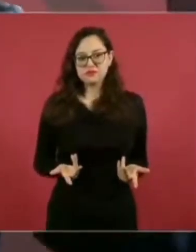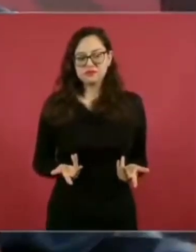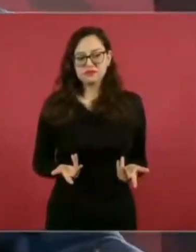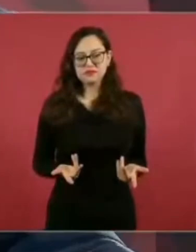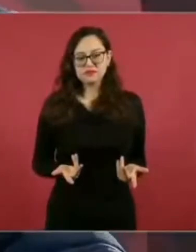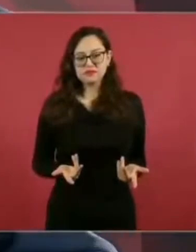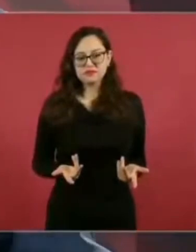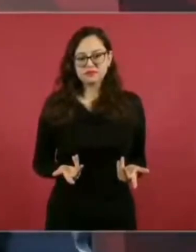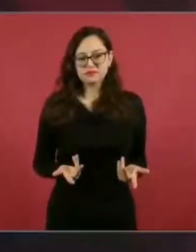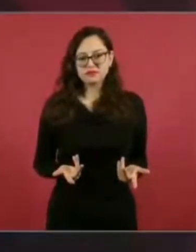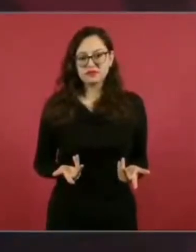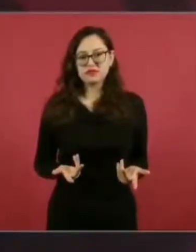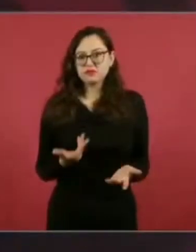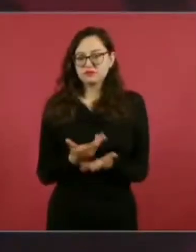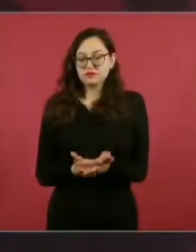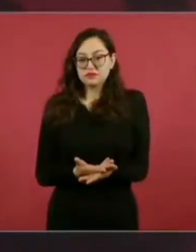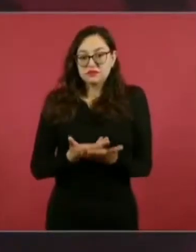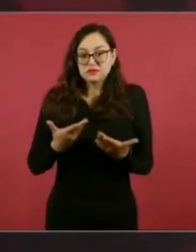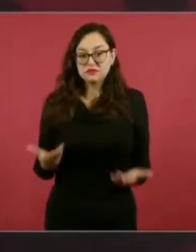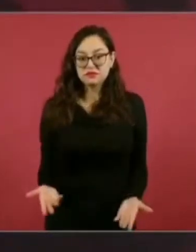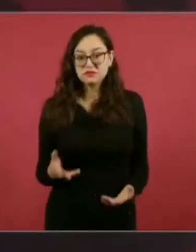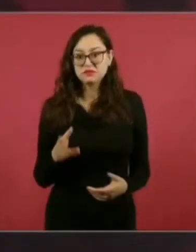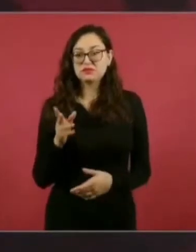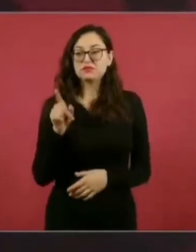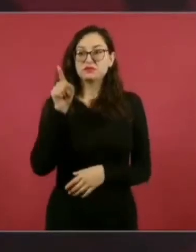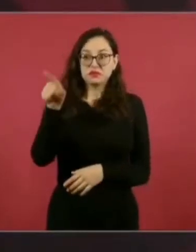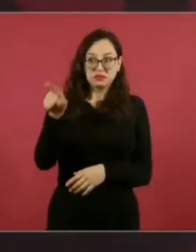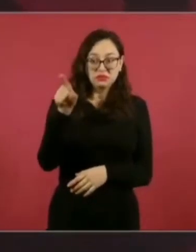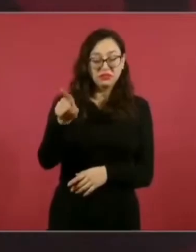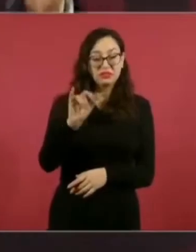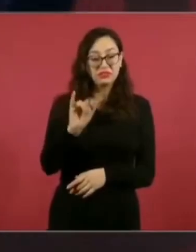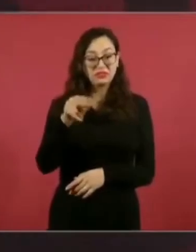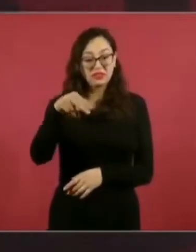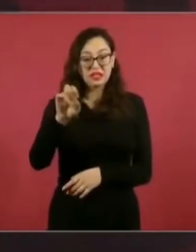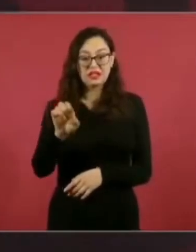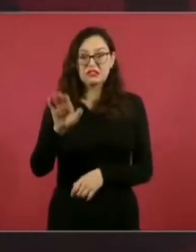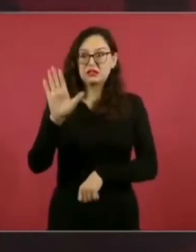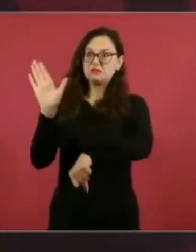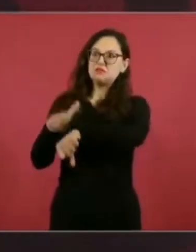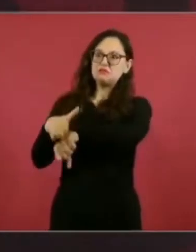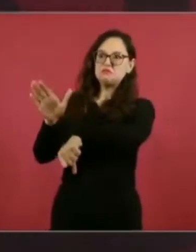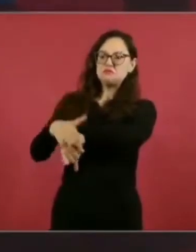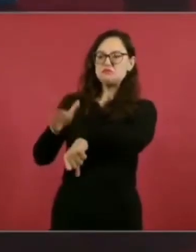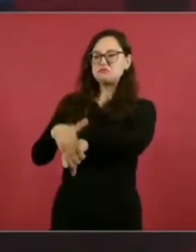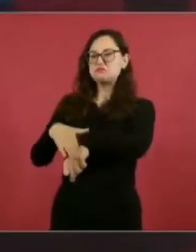Electoral no lleve a cabo